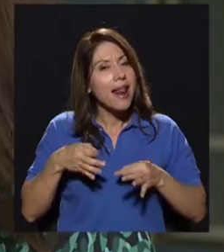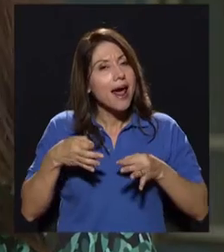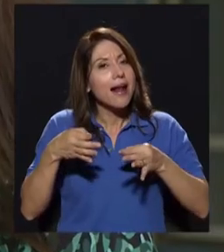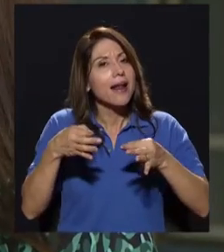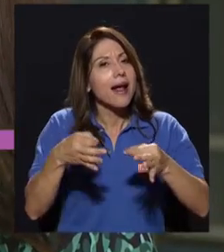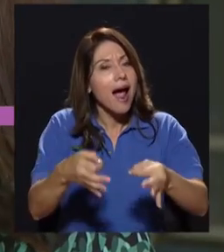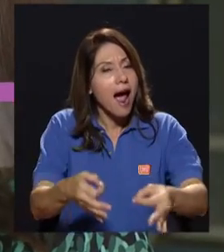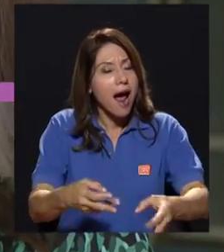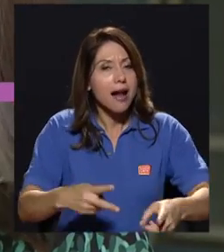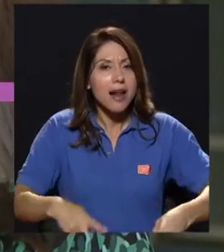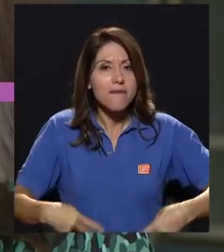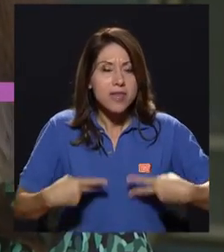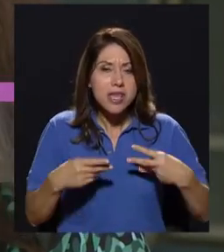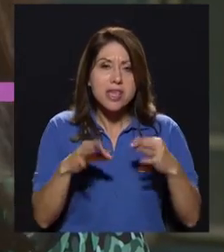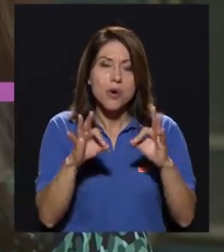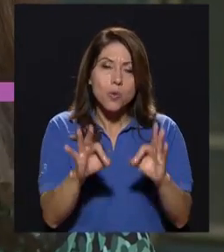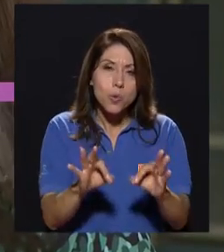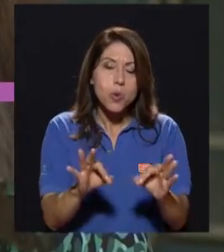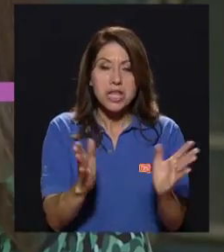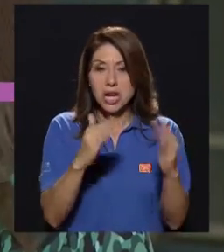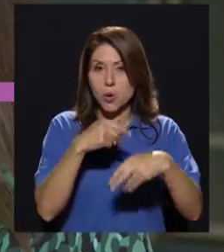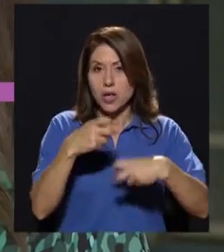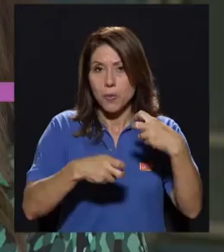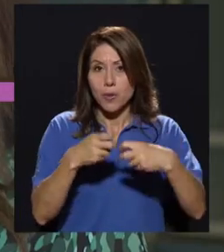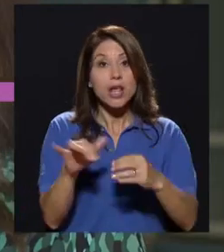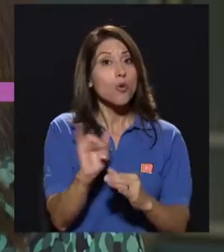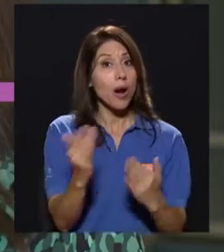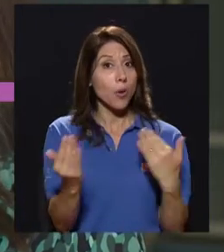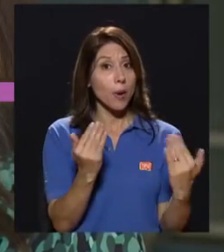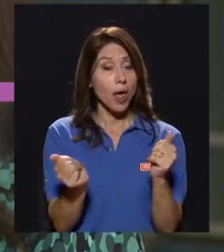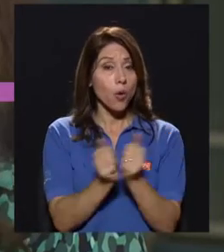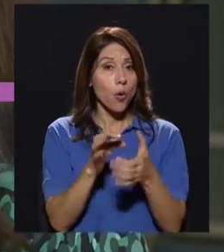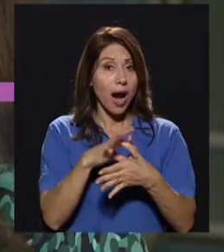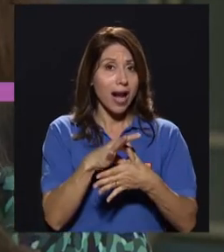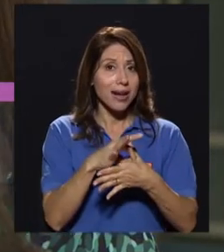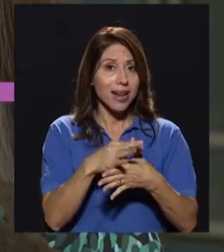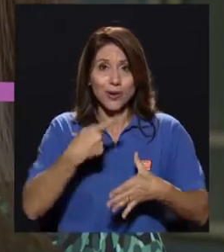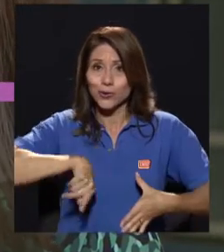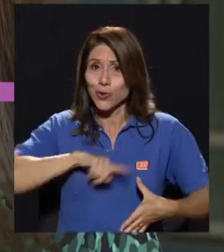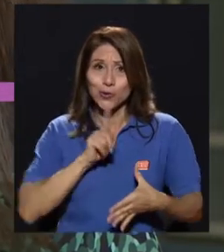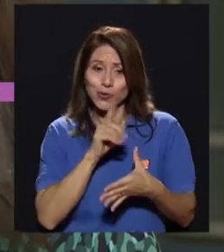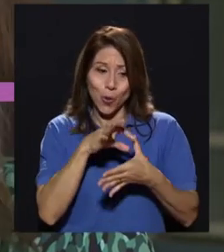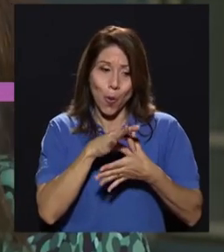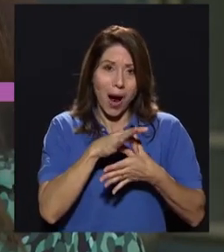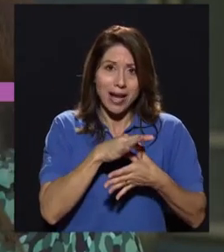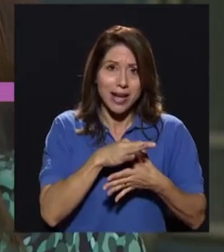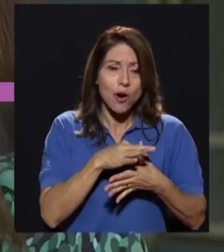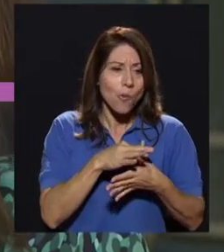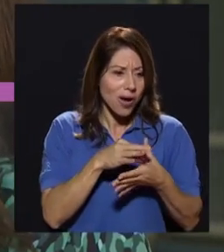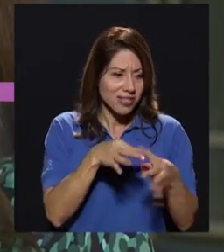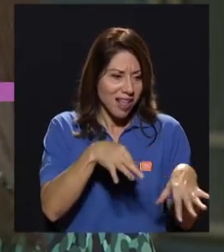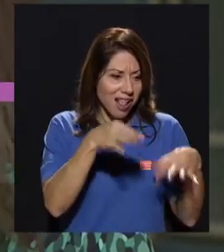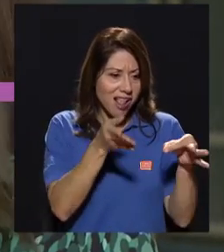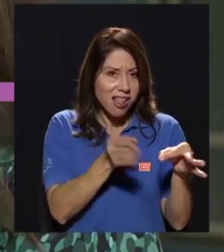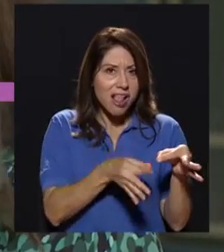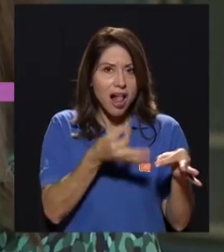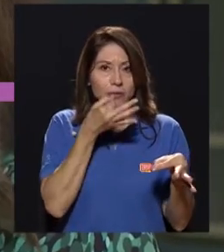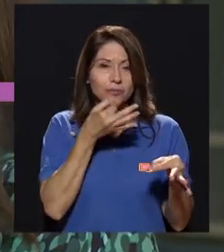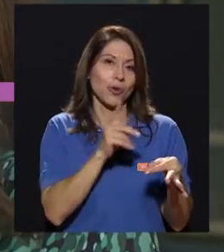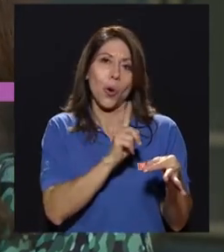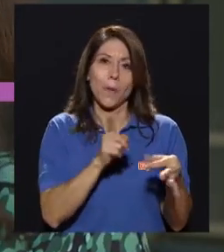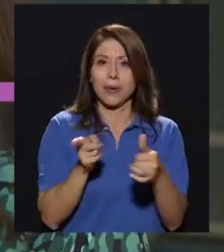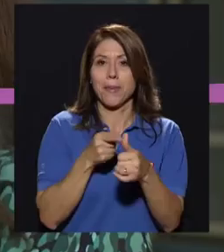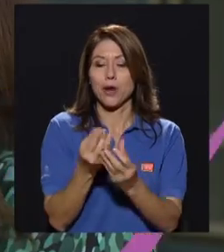útil y asegurar que el producto no tenga ningún problema, igual que consumir carne, no consumimos carne cruda, la procesamos para eliminar una serie de